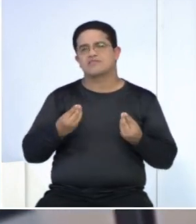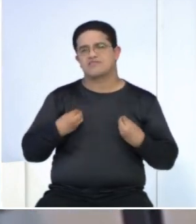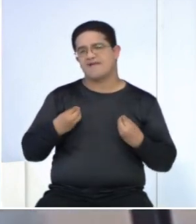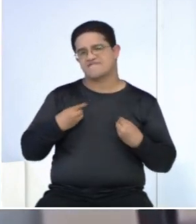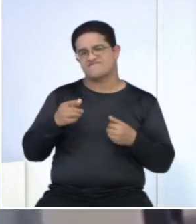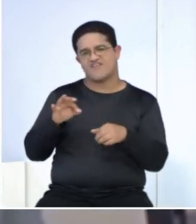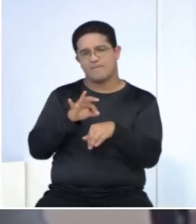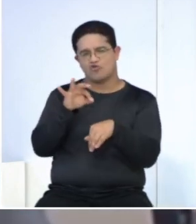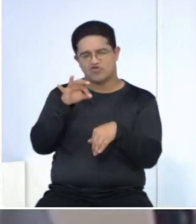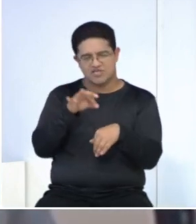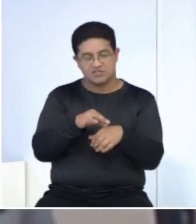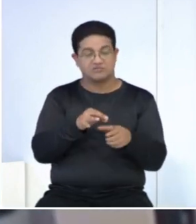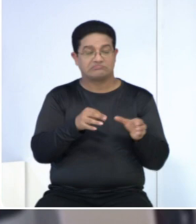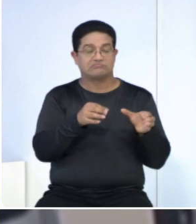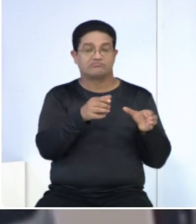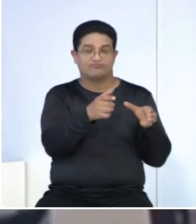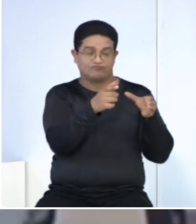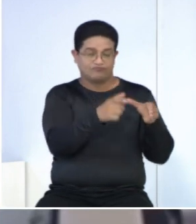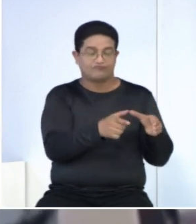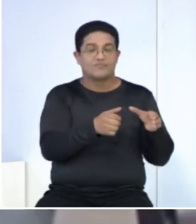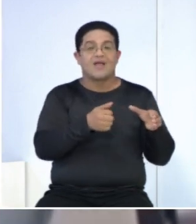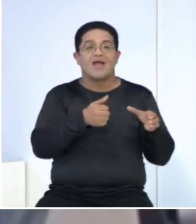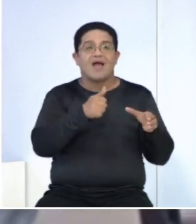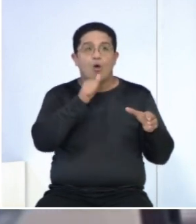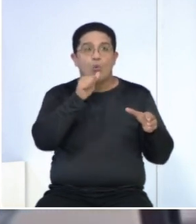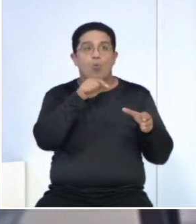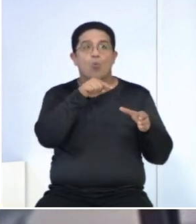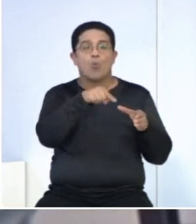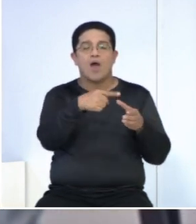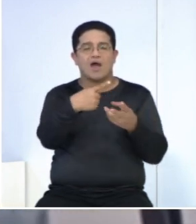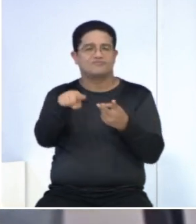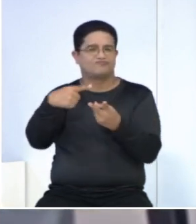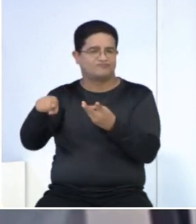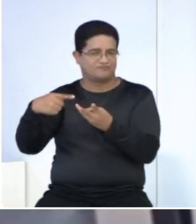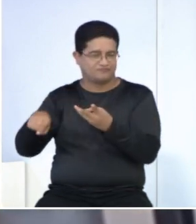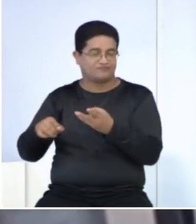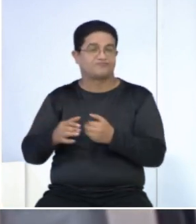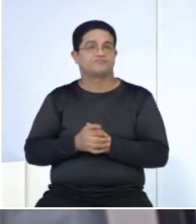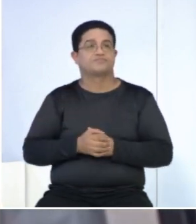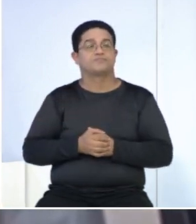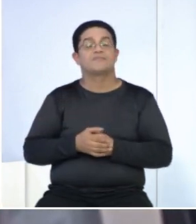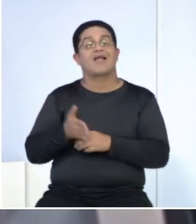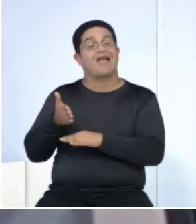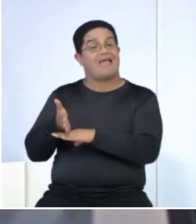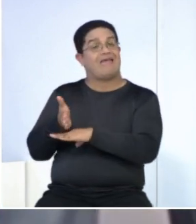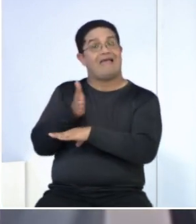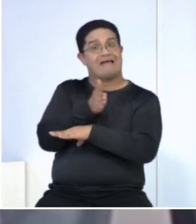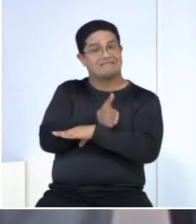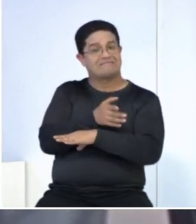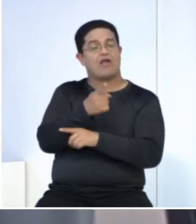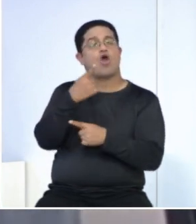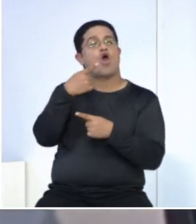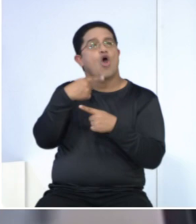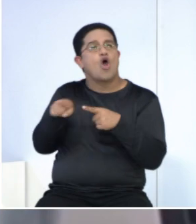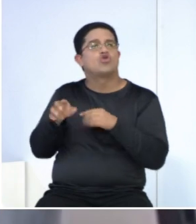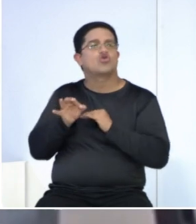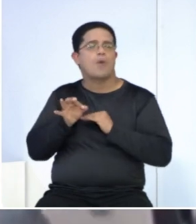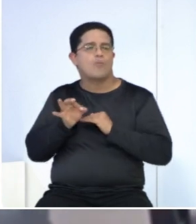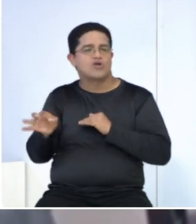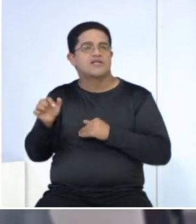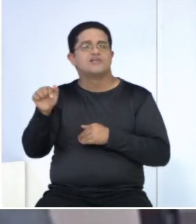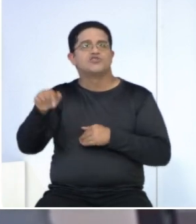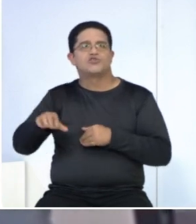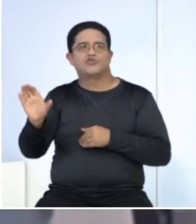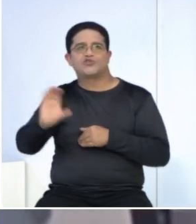criadero de mosquitos, como macetas, latas viejas, entre otros. Previo a esto, otros municipios de la capital del